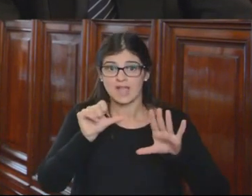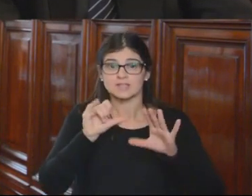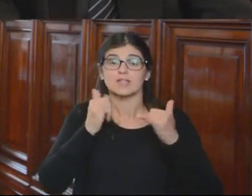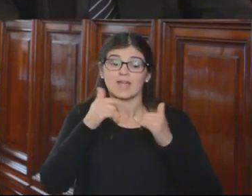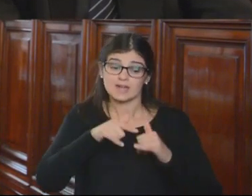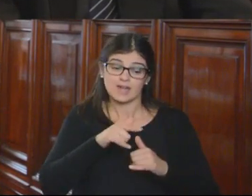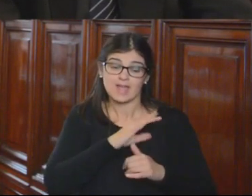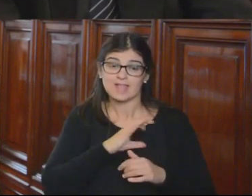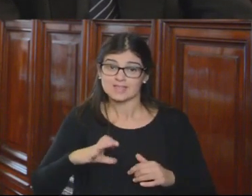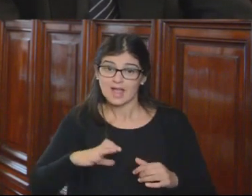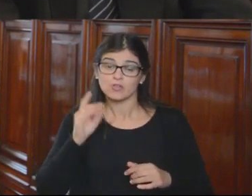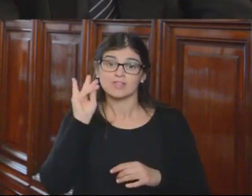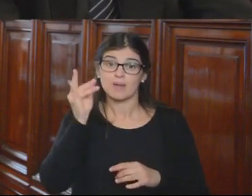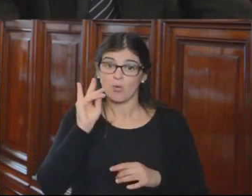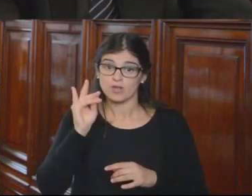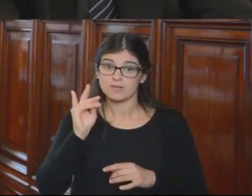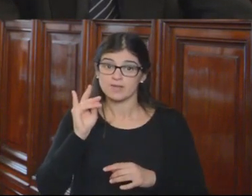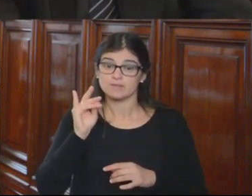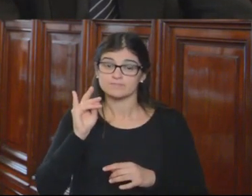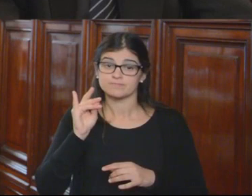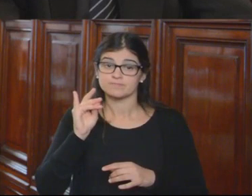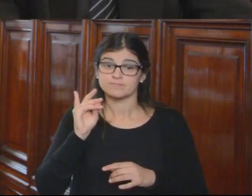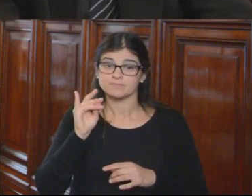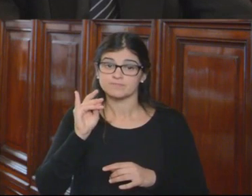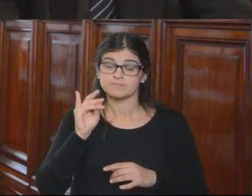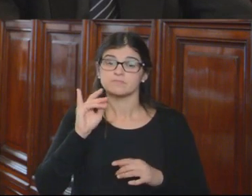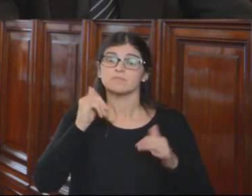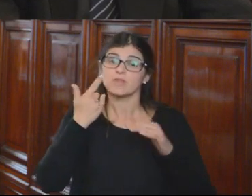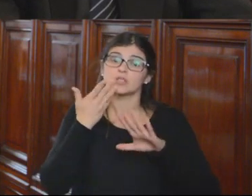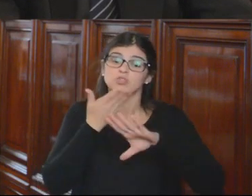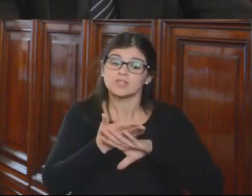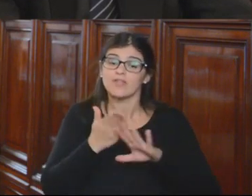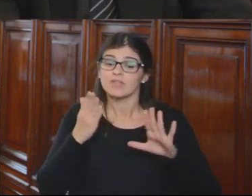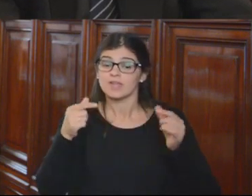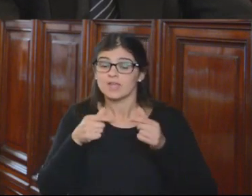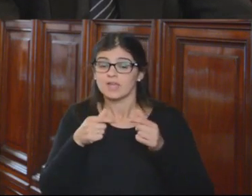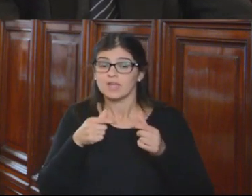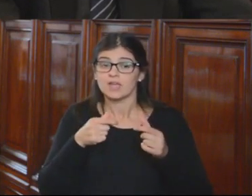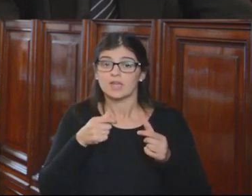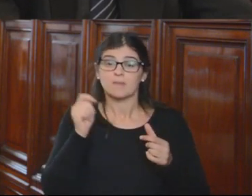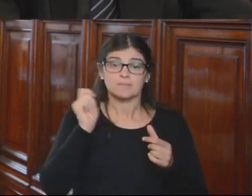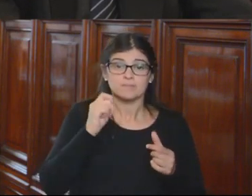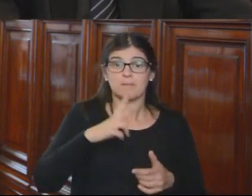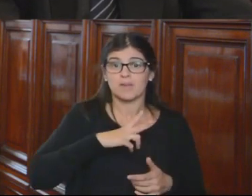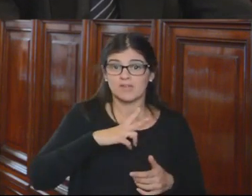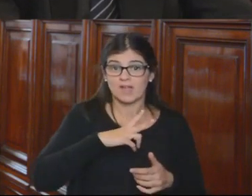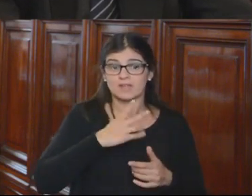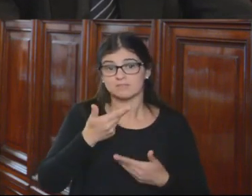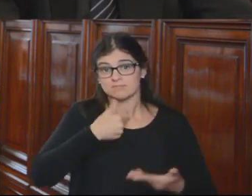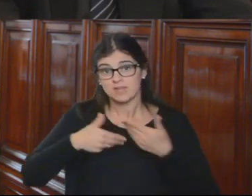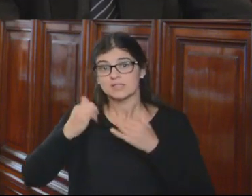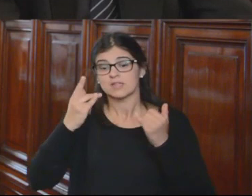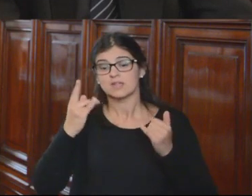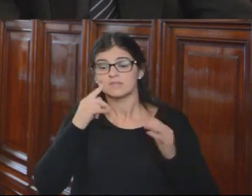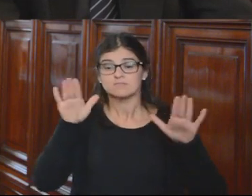el Estado Plurinacional de Bolivia, a solicitud de las sociedades públicas y privadas, convoca a la